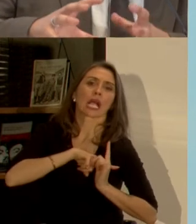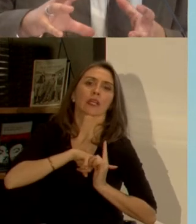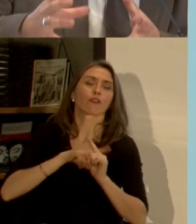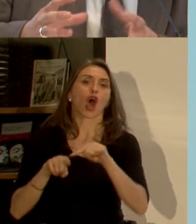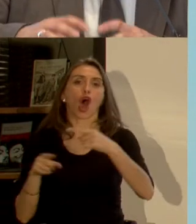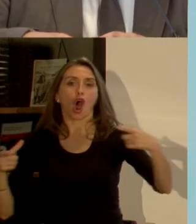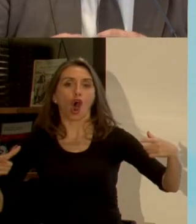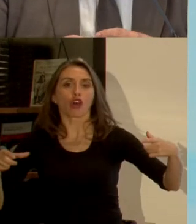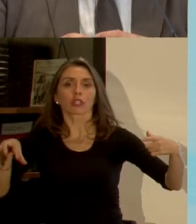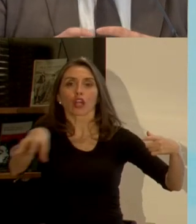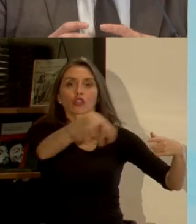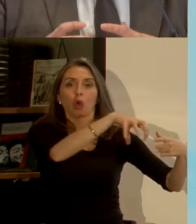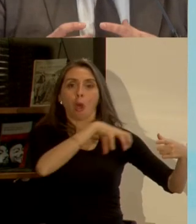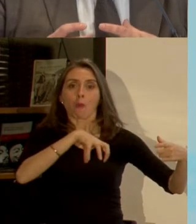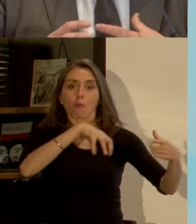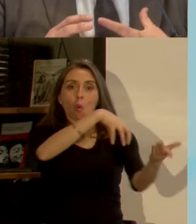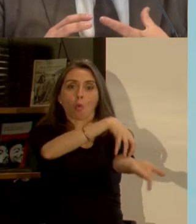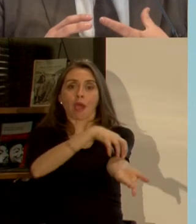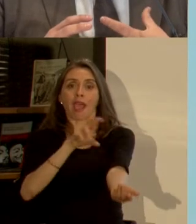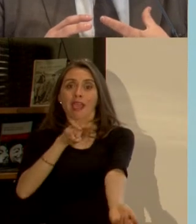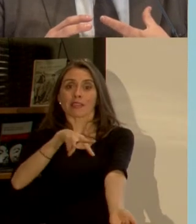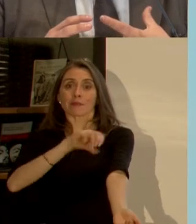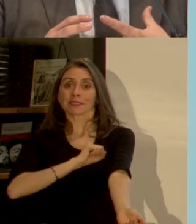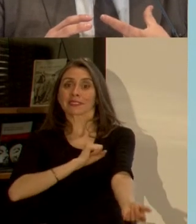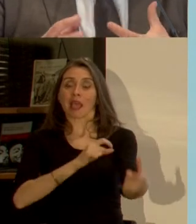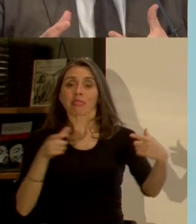comunas o sectores de la región metropolitana